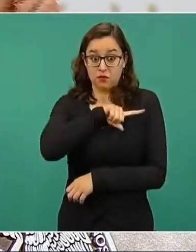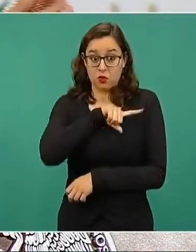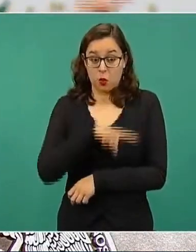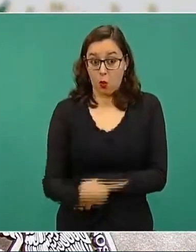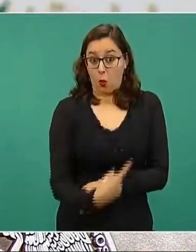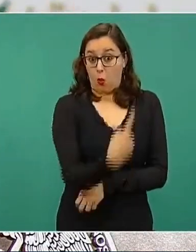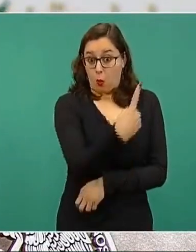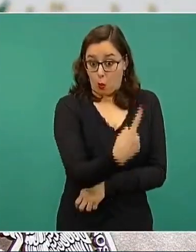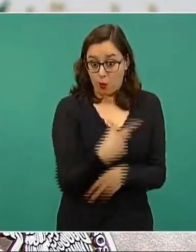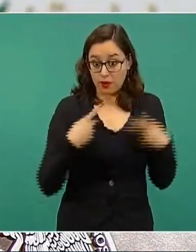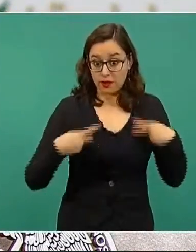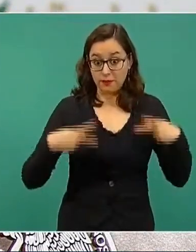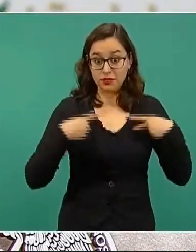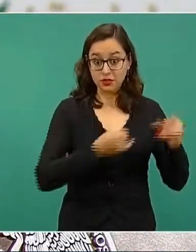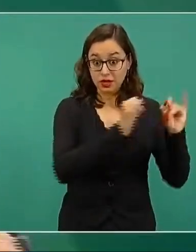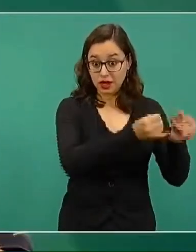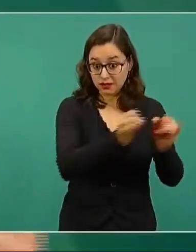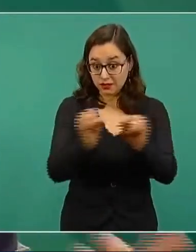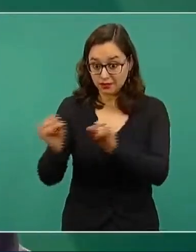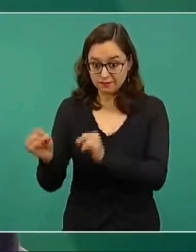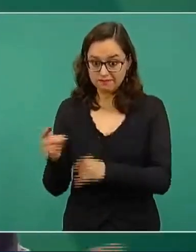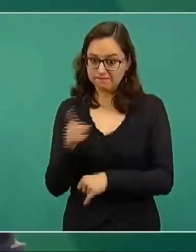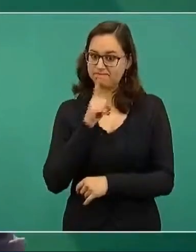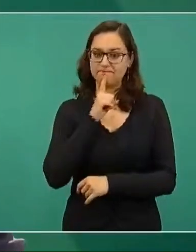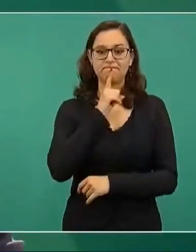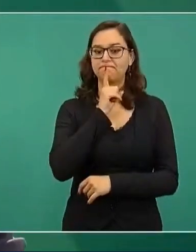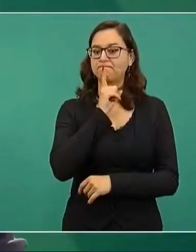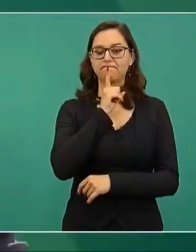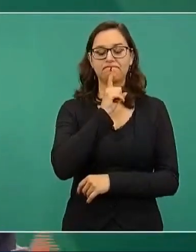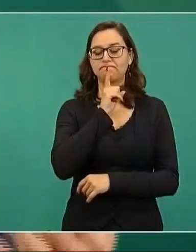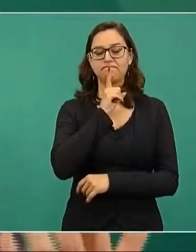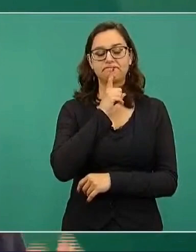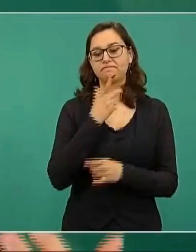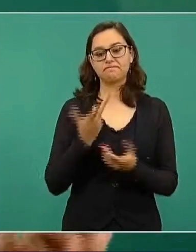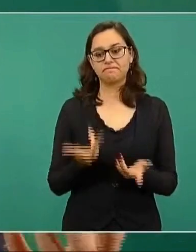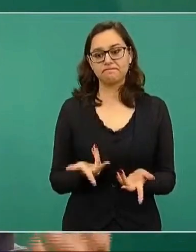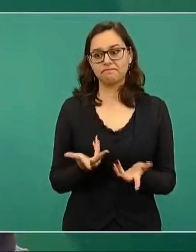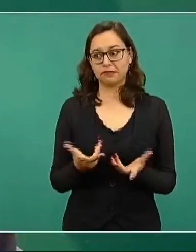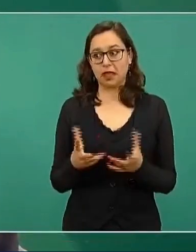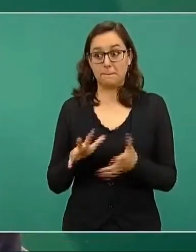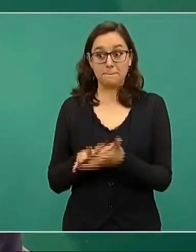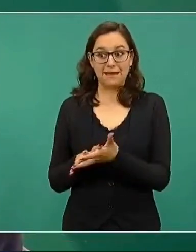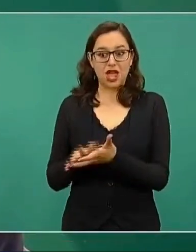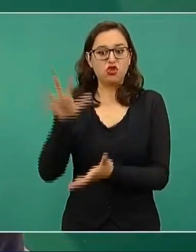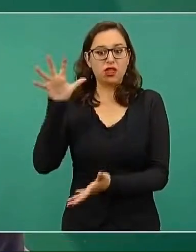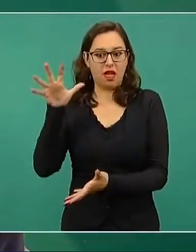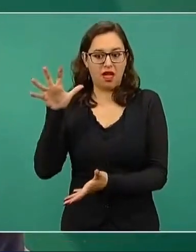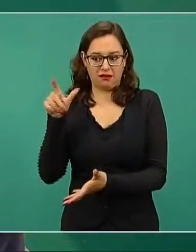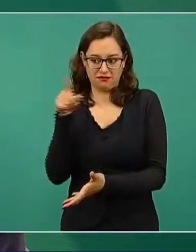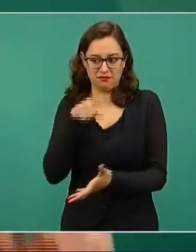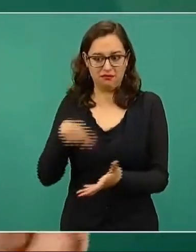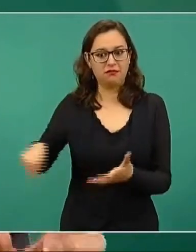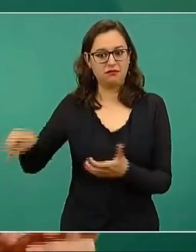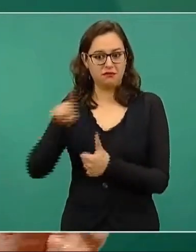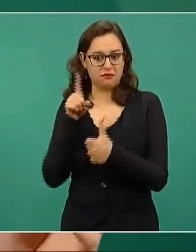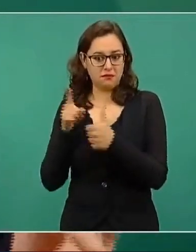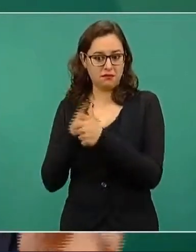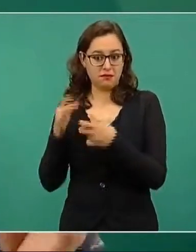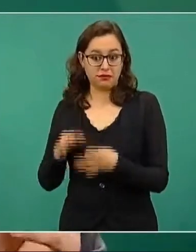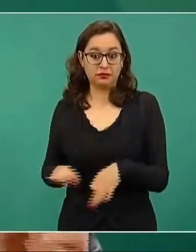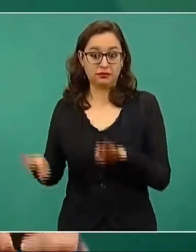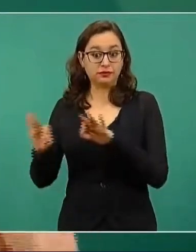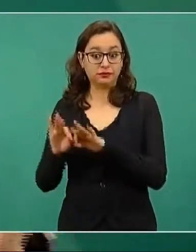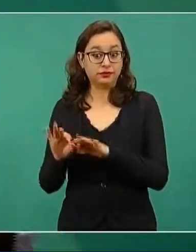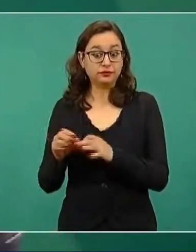a las preocupaciones que, aunque nos parecen legítimas, están motivando a las personas a buscar